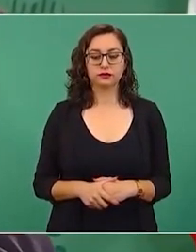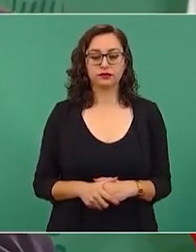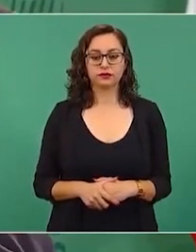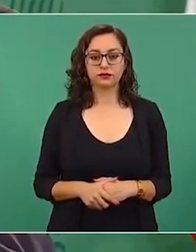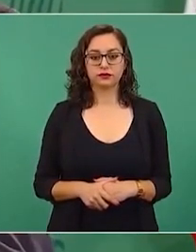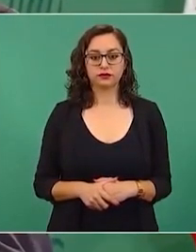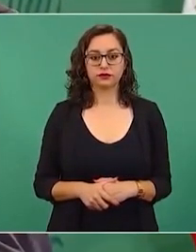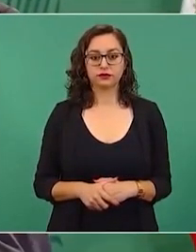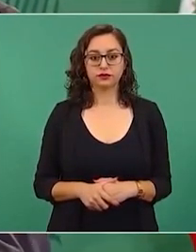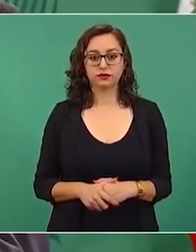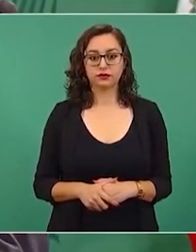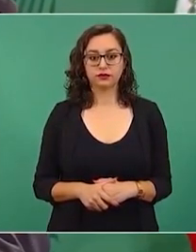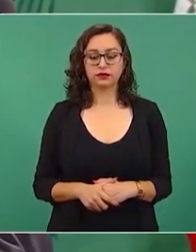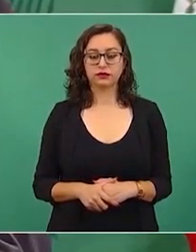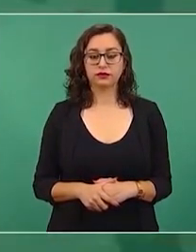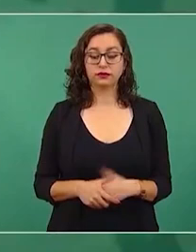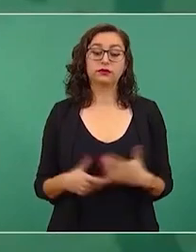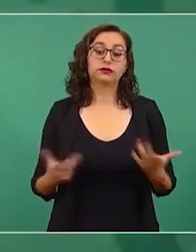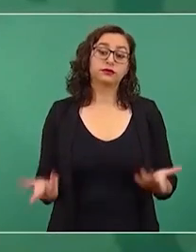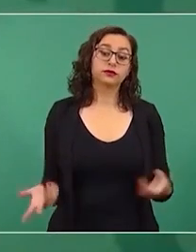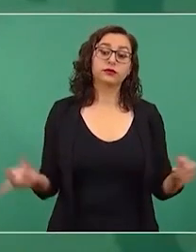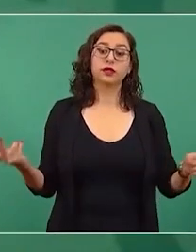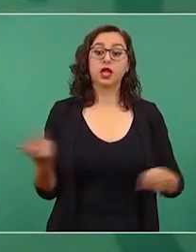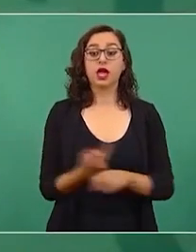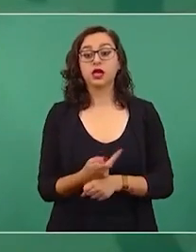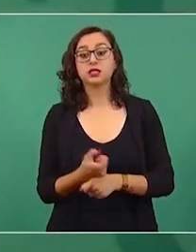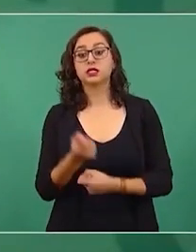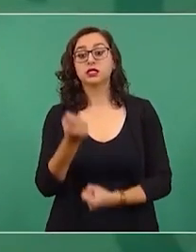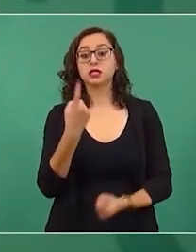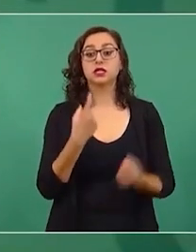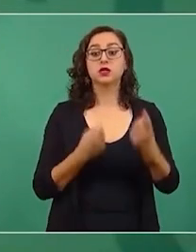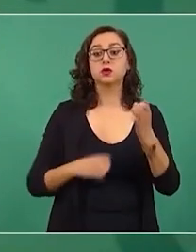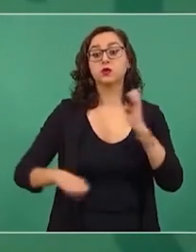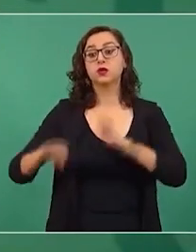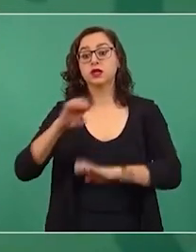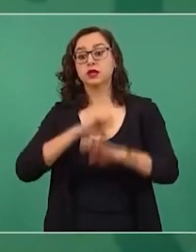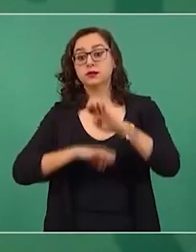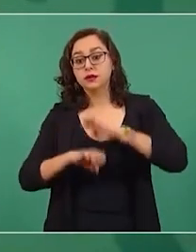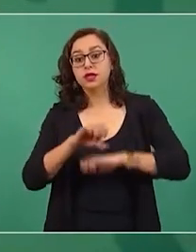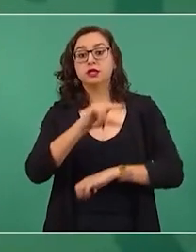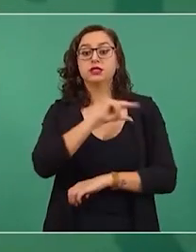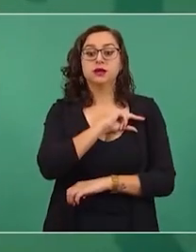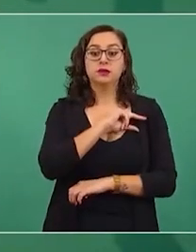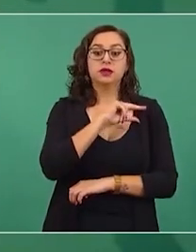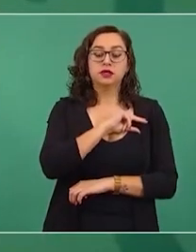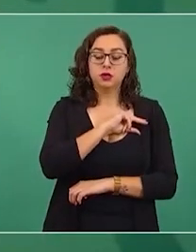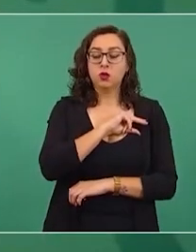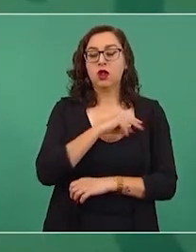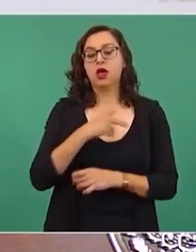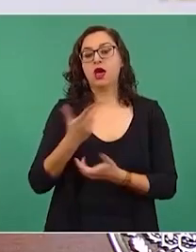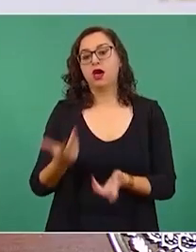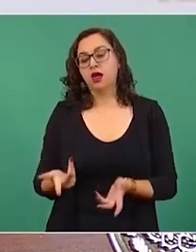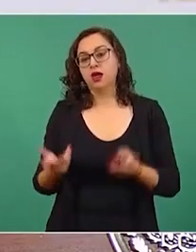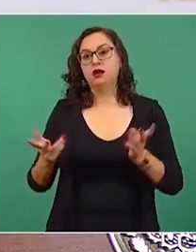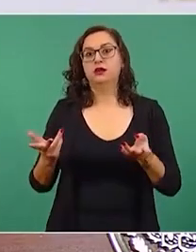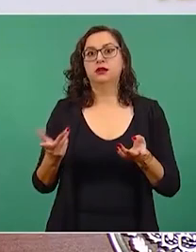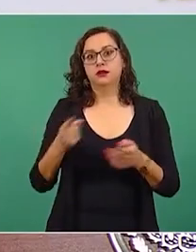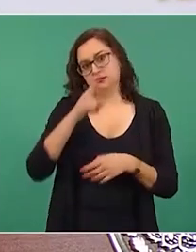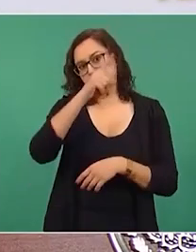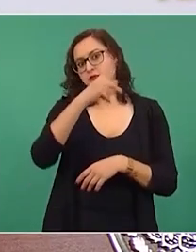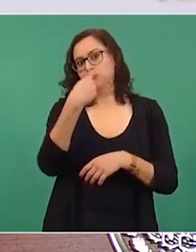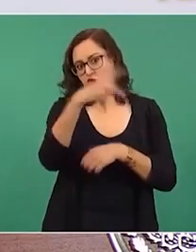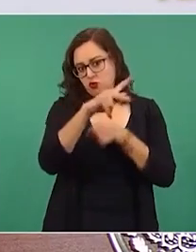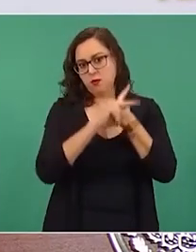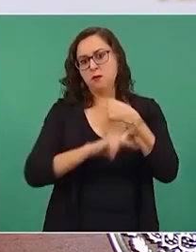vendiendo servicios de seguridad y son empresas de nuestro país que